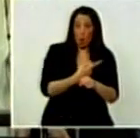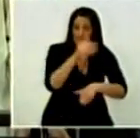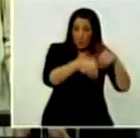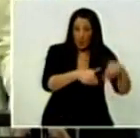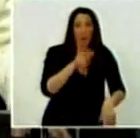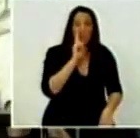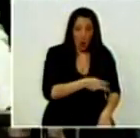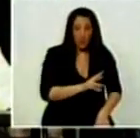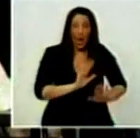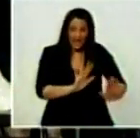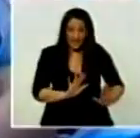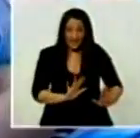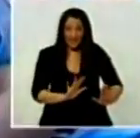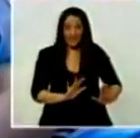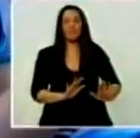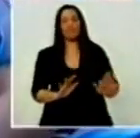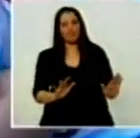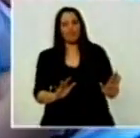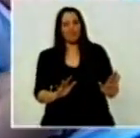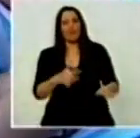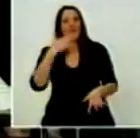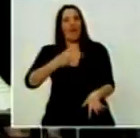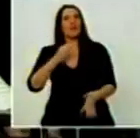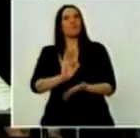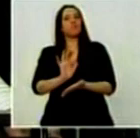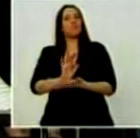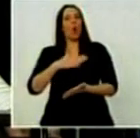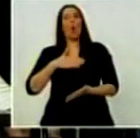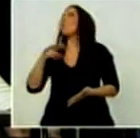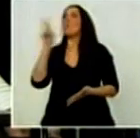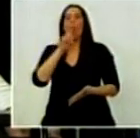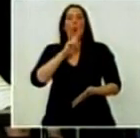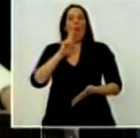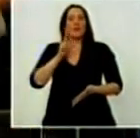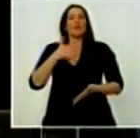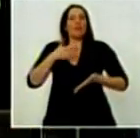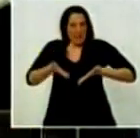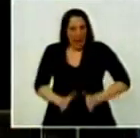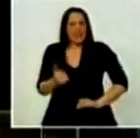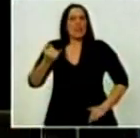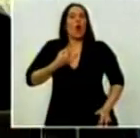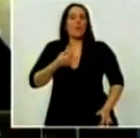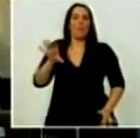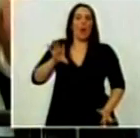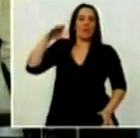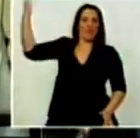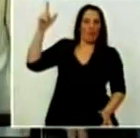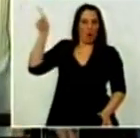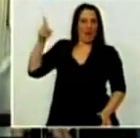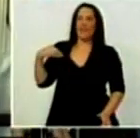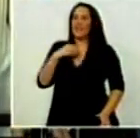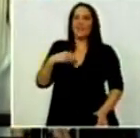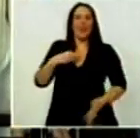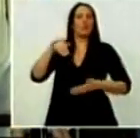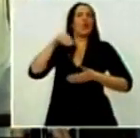y lo digo como una mujer del interior profundo, del país profundo, siento en el fondo